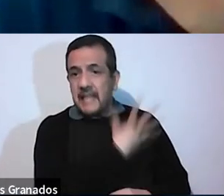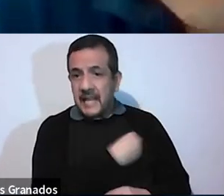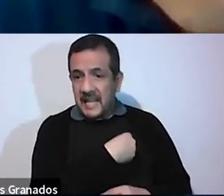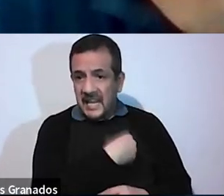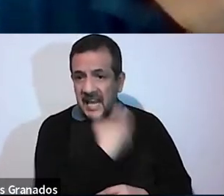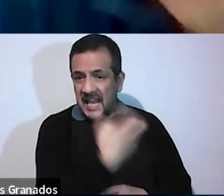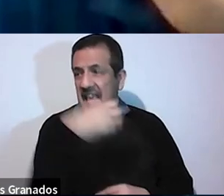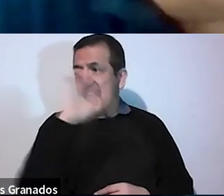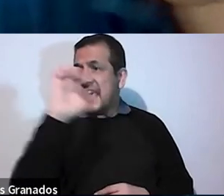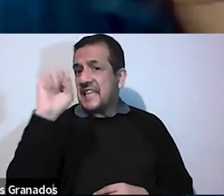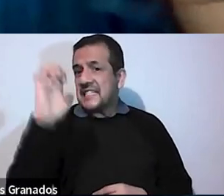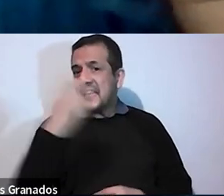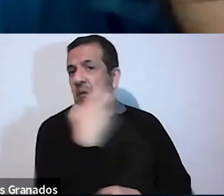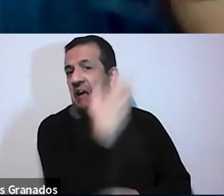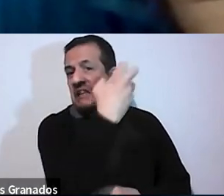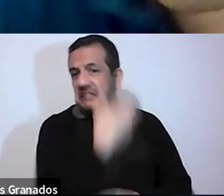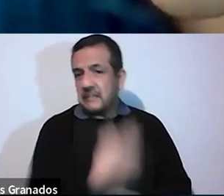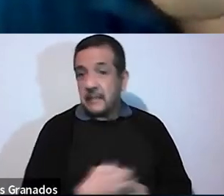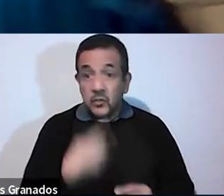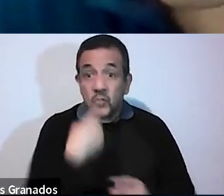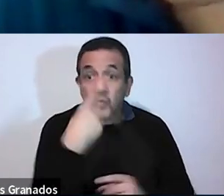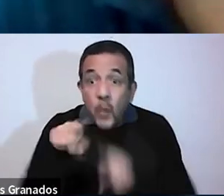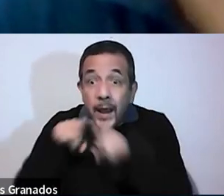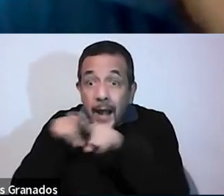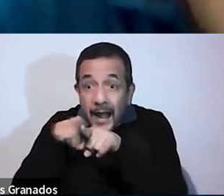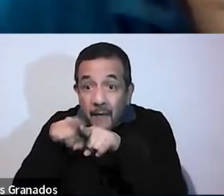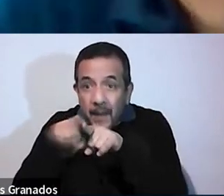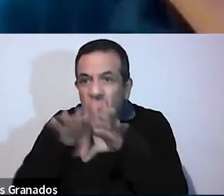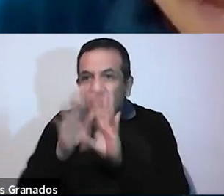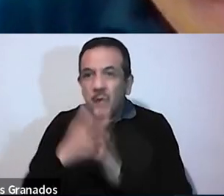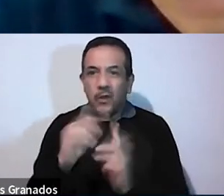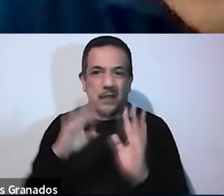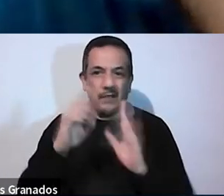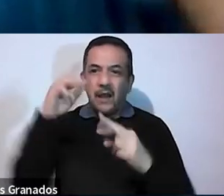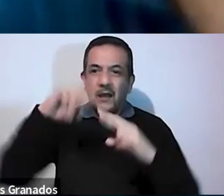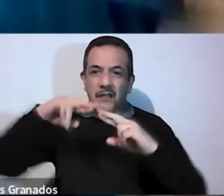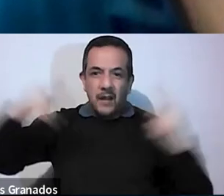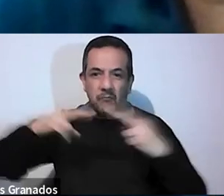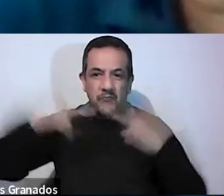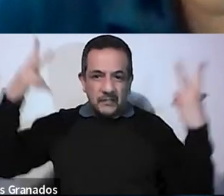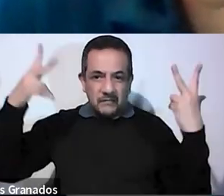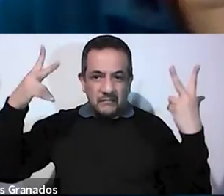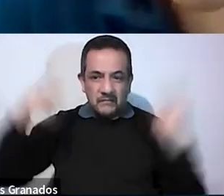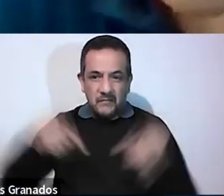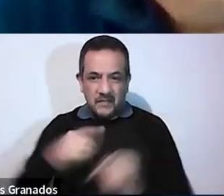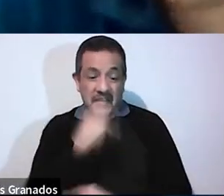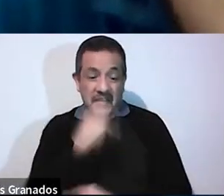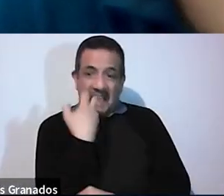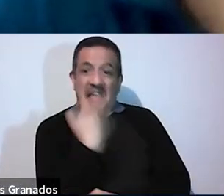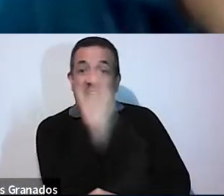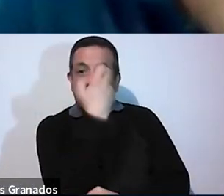viene ese hijo tuyo, hermano de él, ese hijo tuyo como si no estuviera relacionado y a ese sí le das, ese que